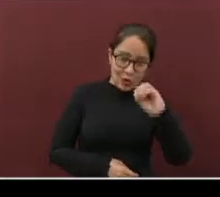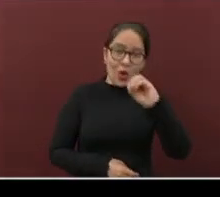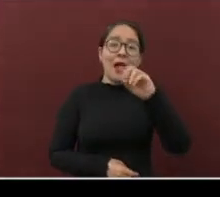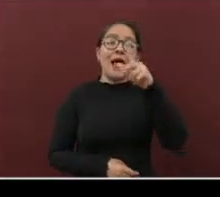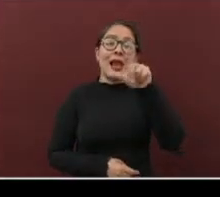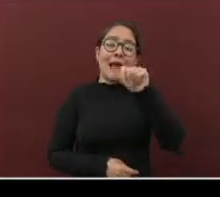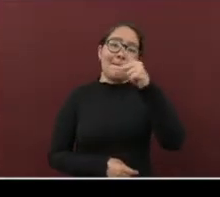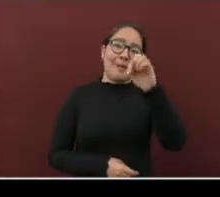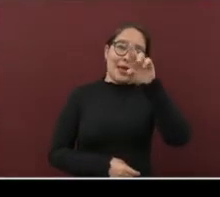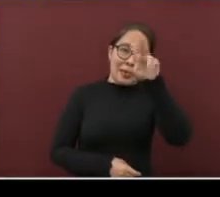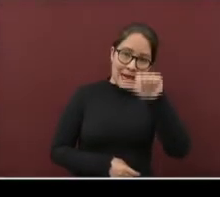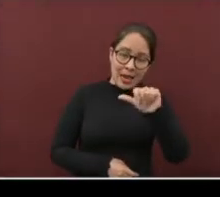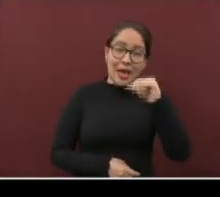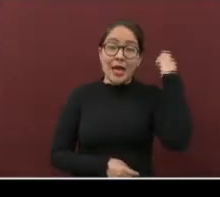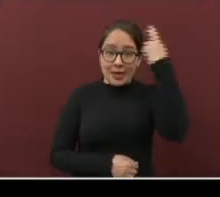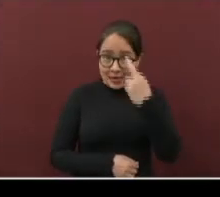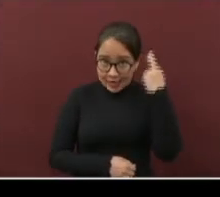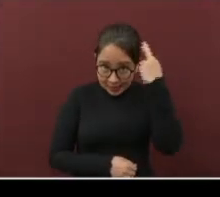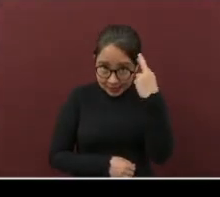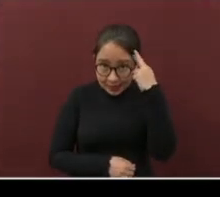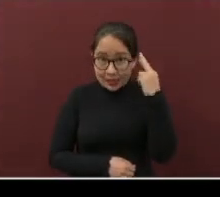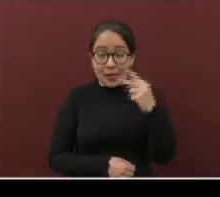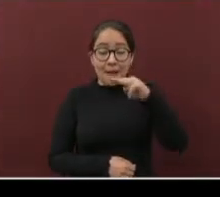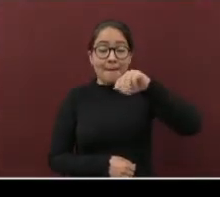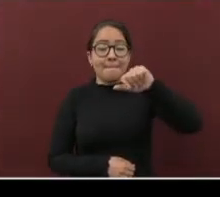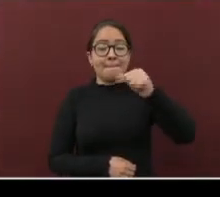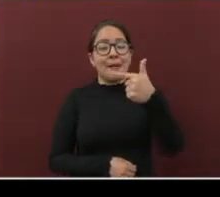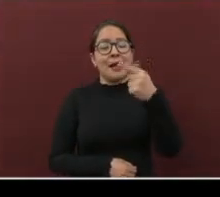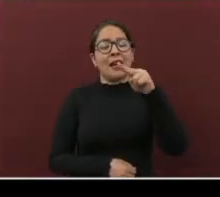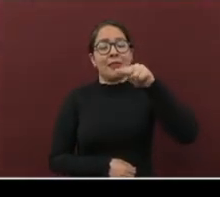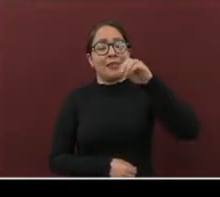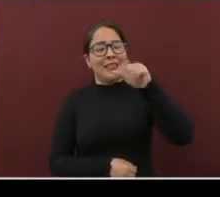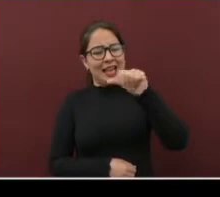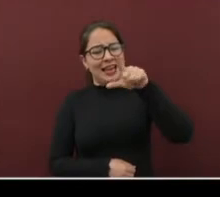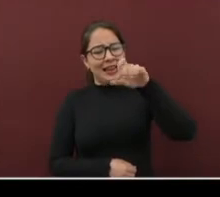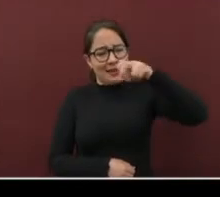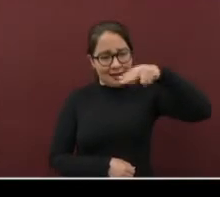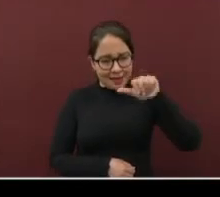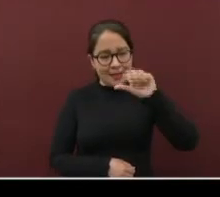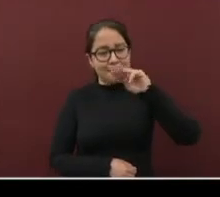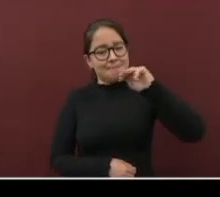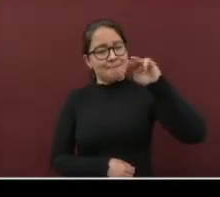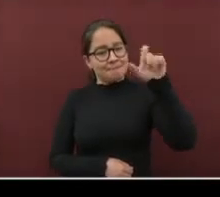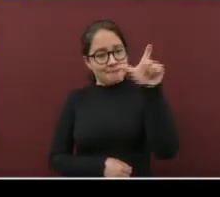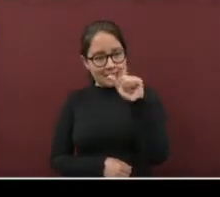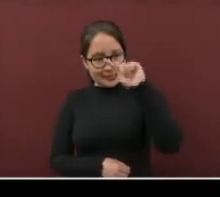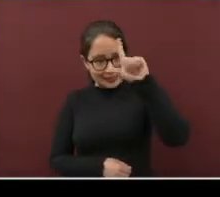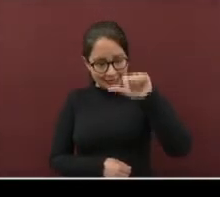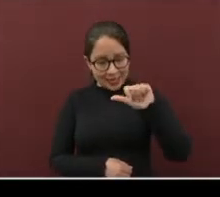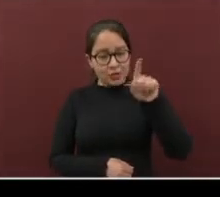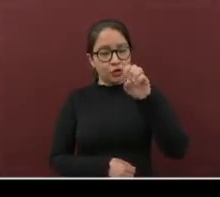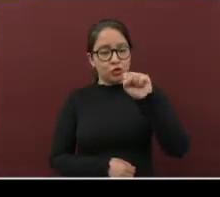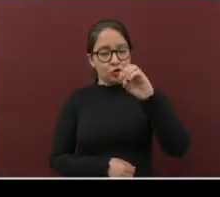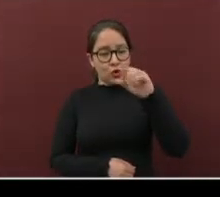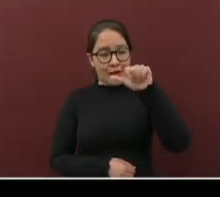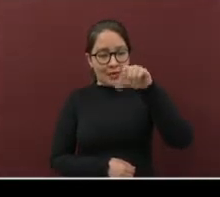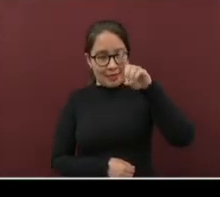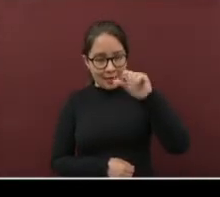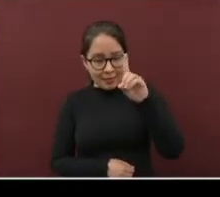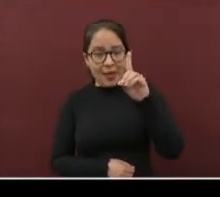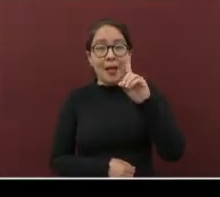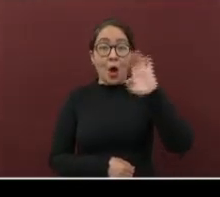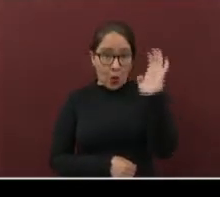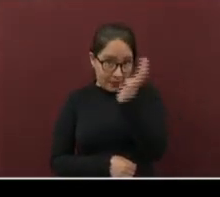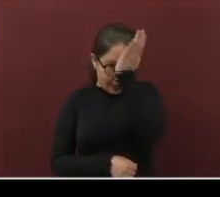La Perla, Los Reyes, Magdalena, Mixtla de Altamirano, Soledad Atzompa, Paso de